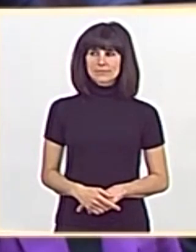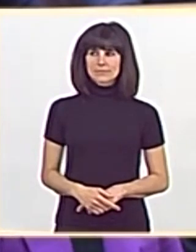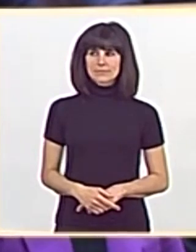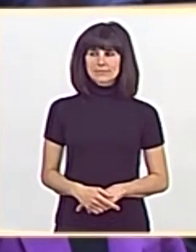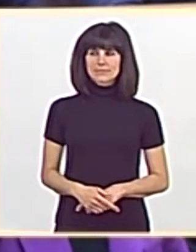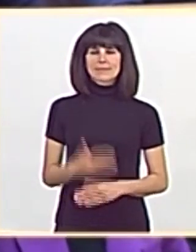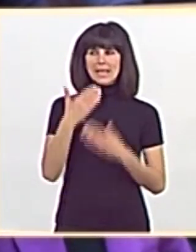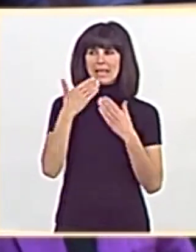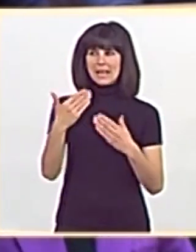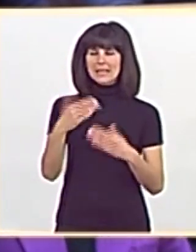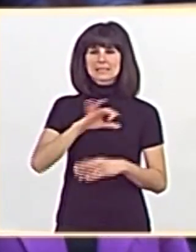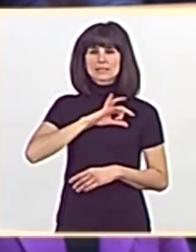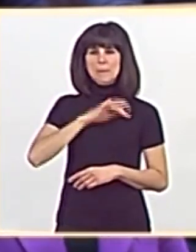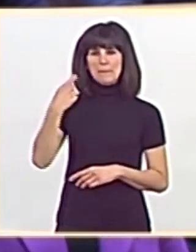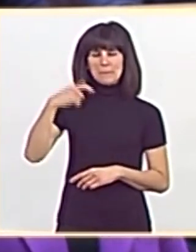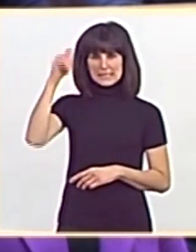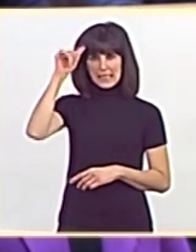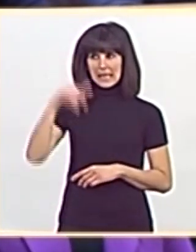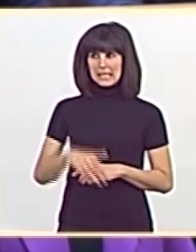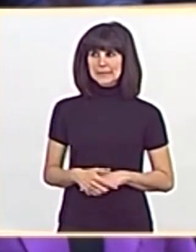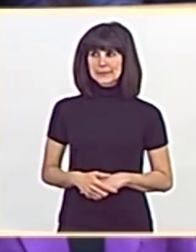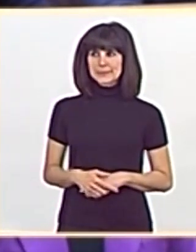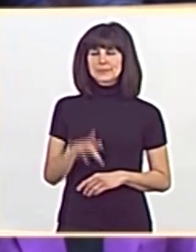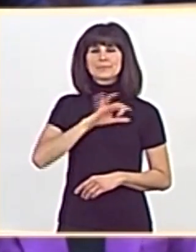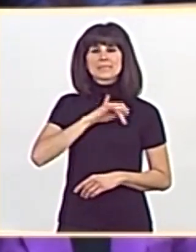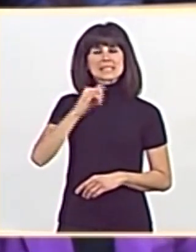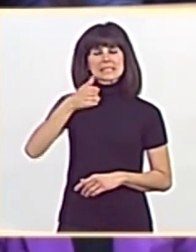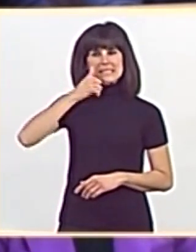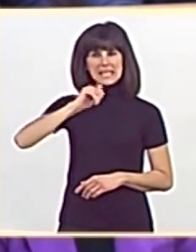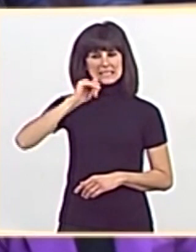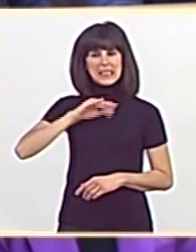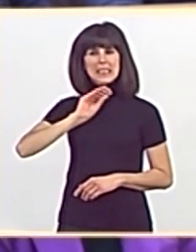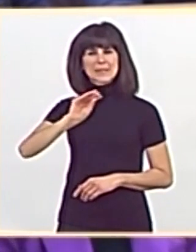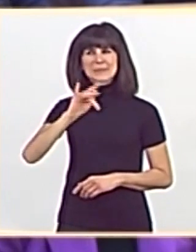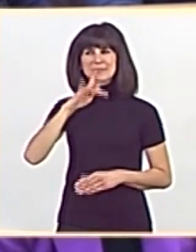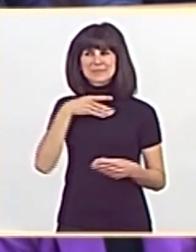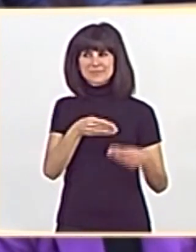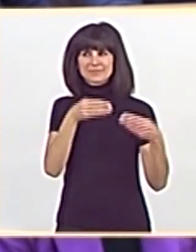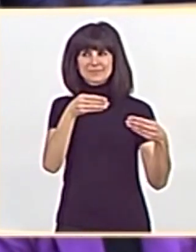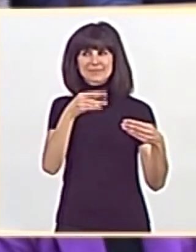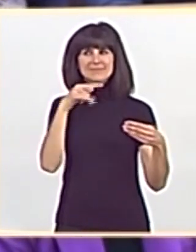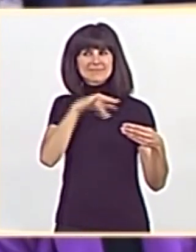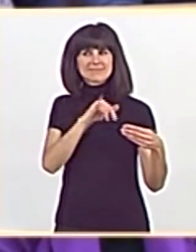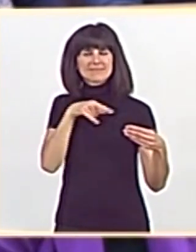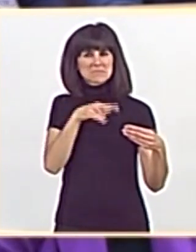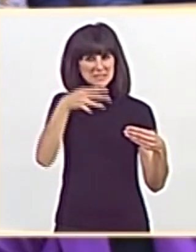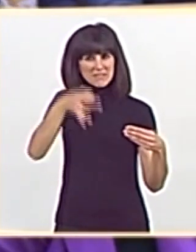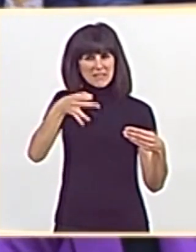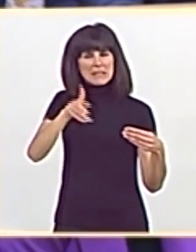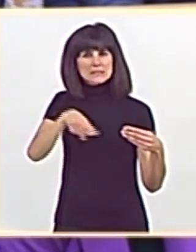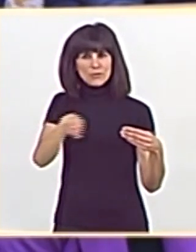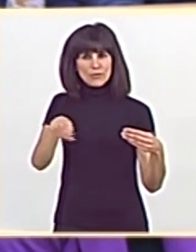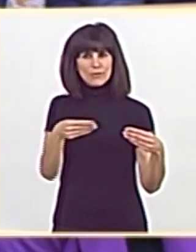Gracias, señor presidente. Señor Sánchez, ¿esto que tengo en la mano es cierto?